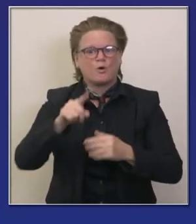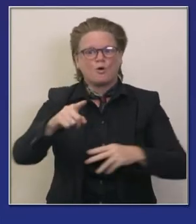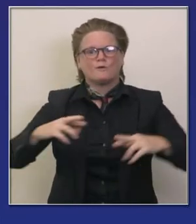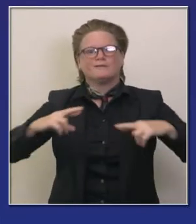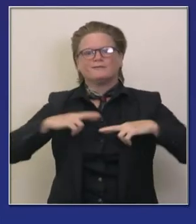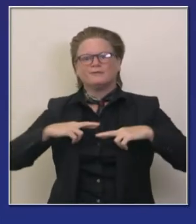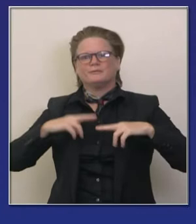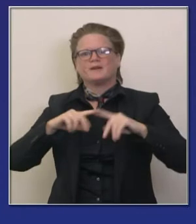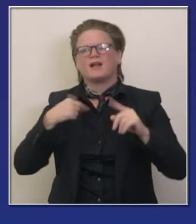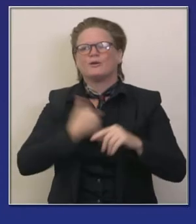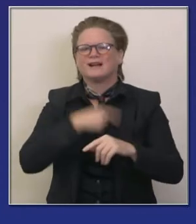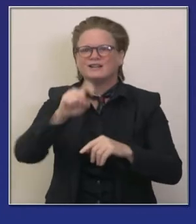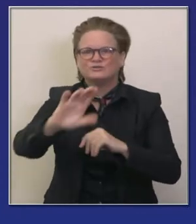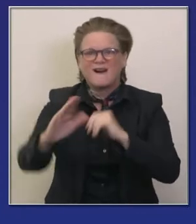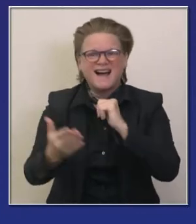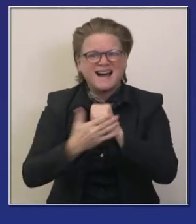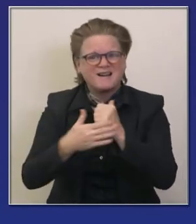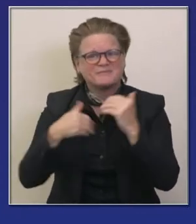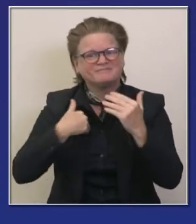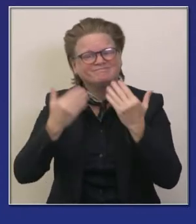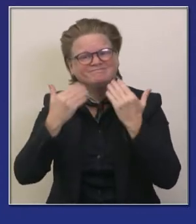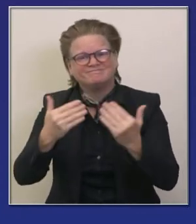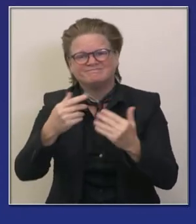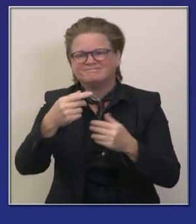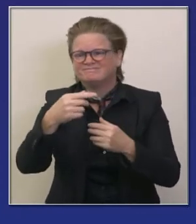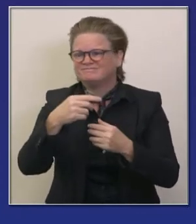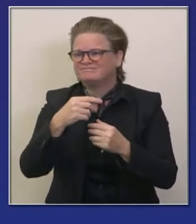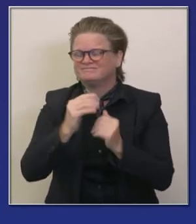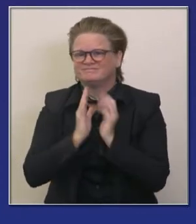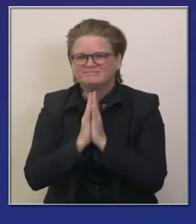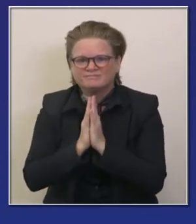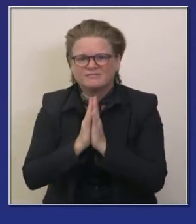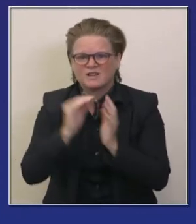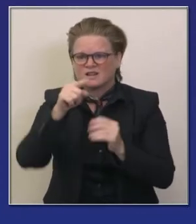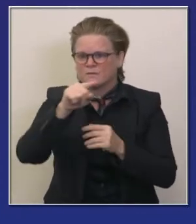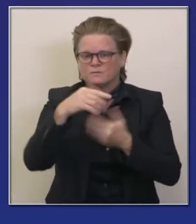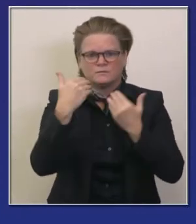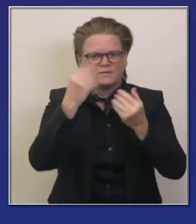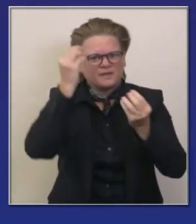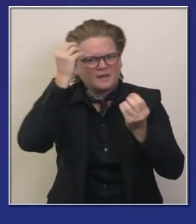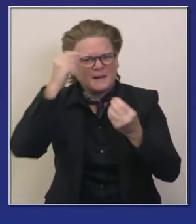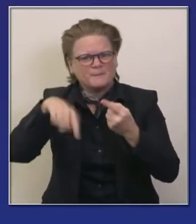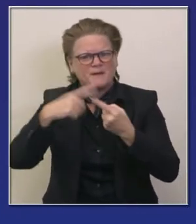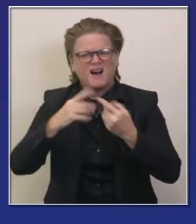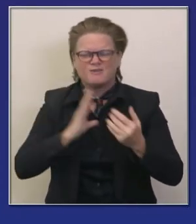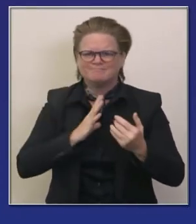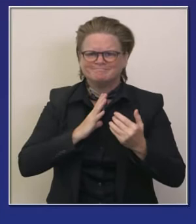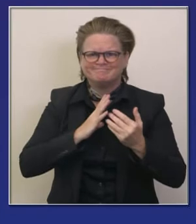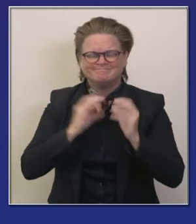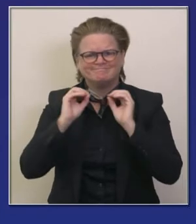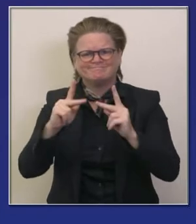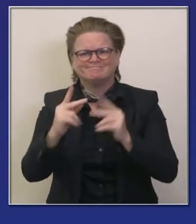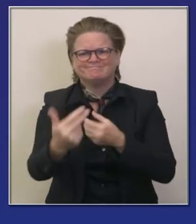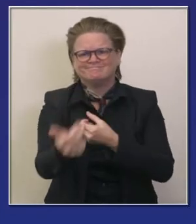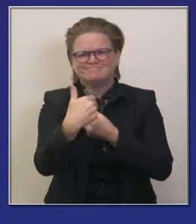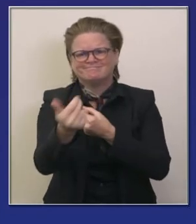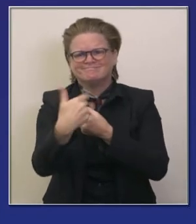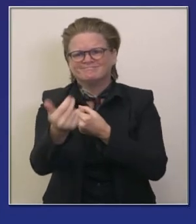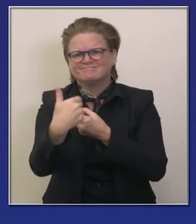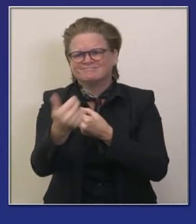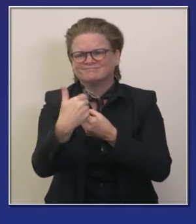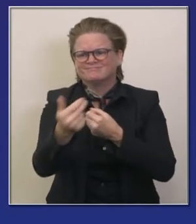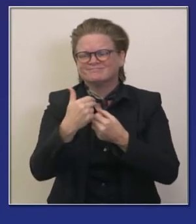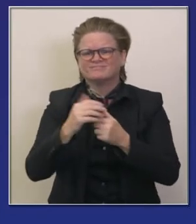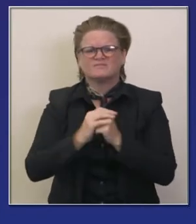cualquier razón o que han permitido que el abse su certificado de ser médico o